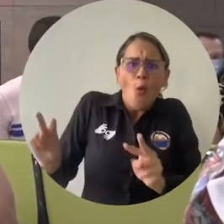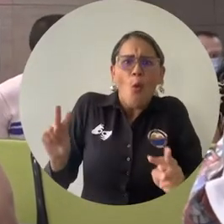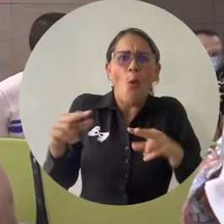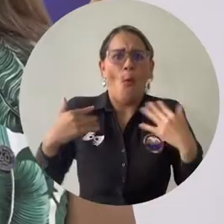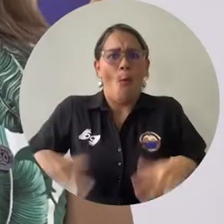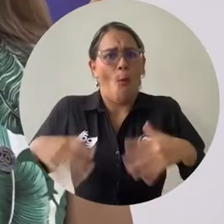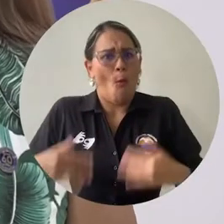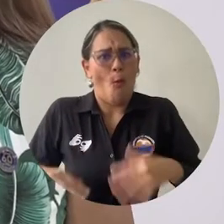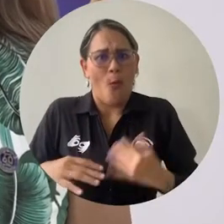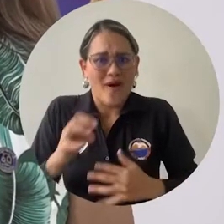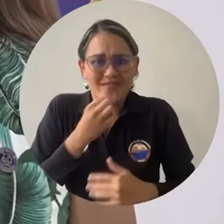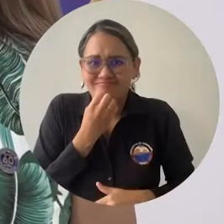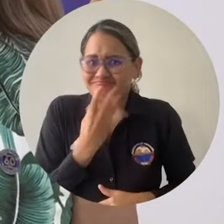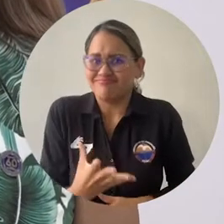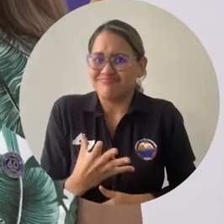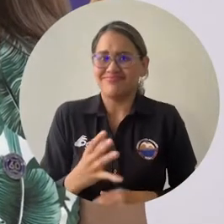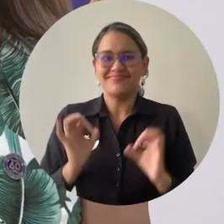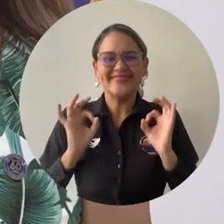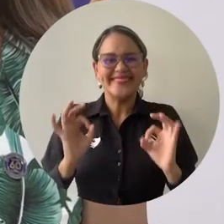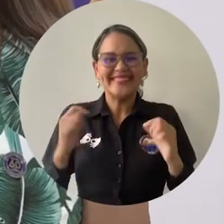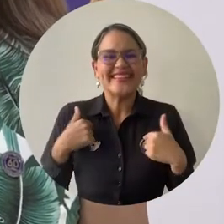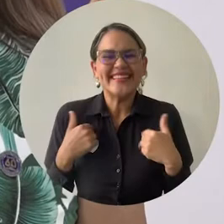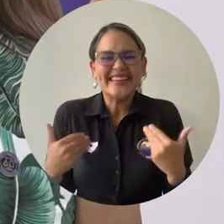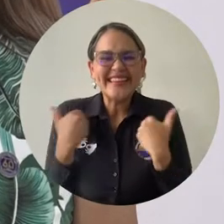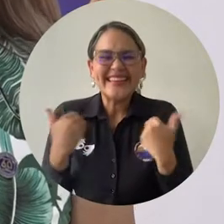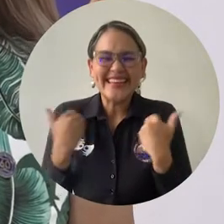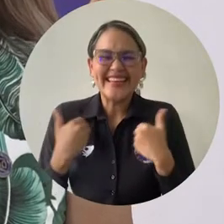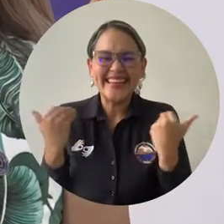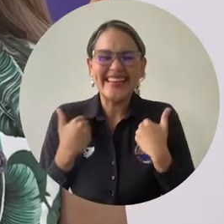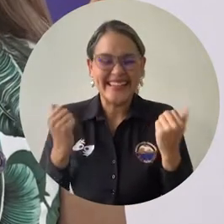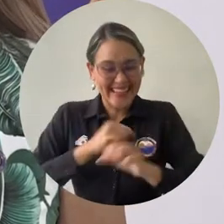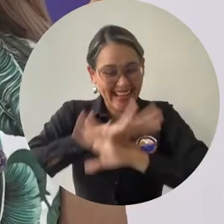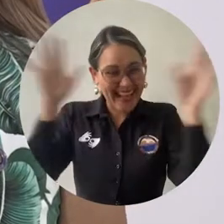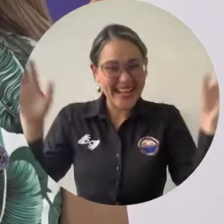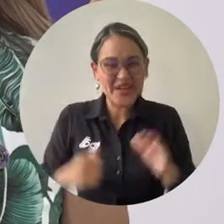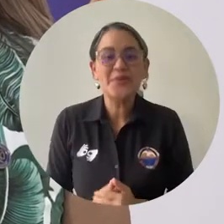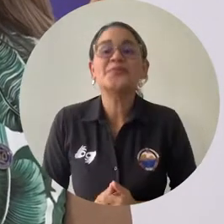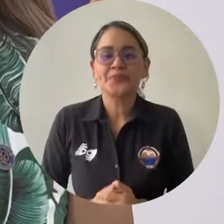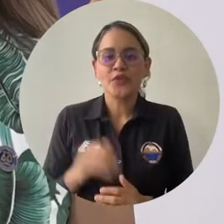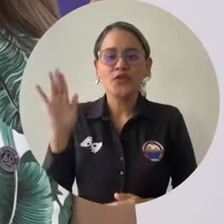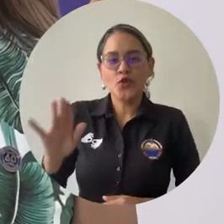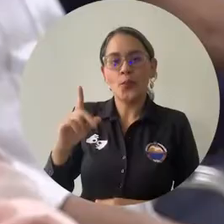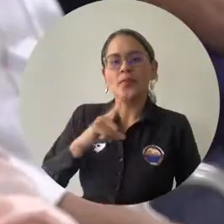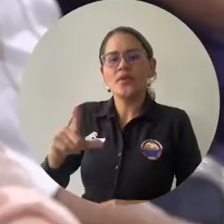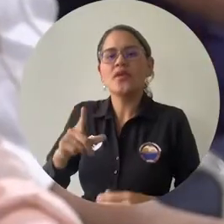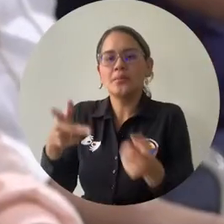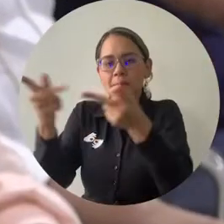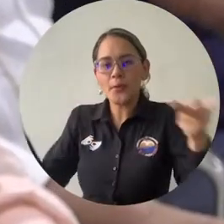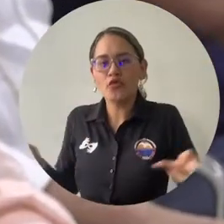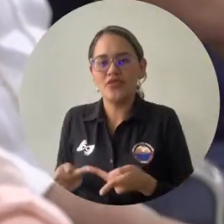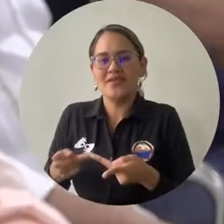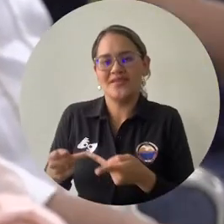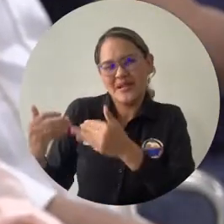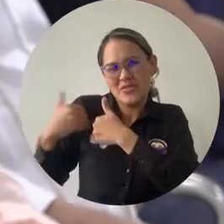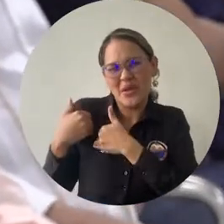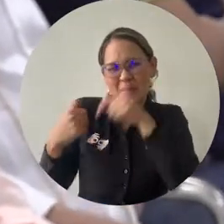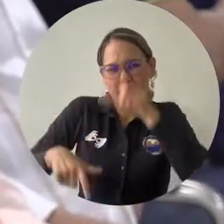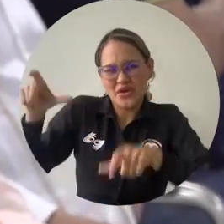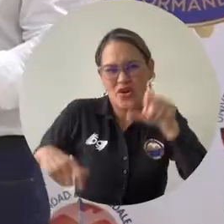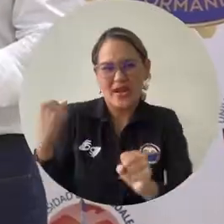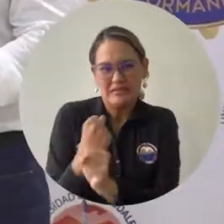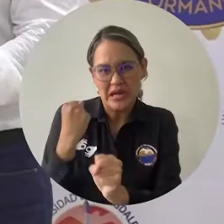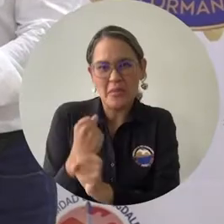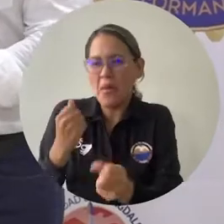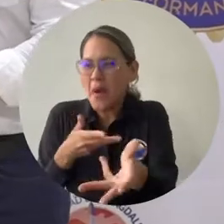muchos años, estaba preparada así, digamos, pero que me llena de mucha emoción, de mucha alegría. Con el liderazgo de la Dirección de